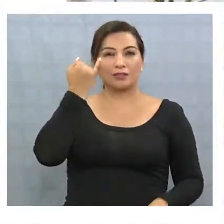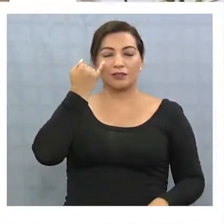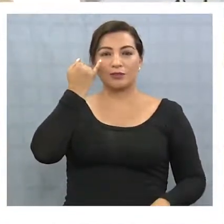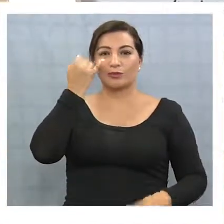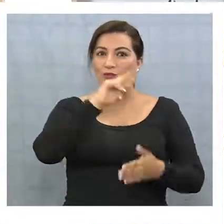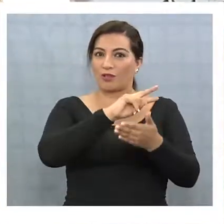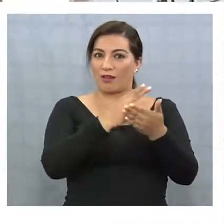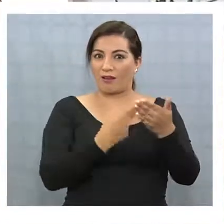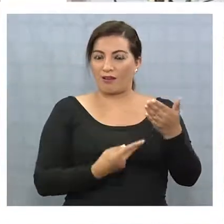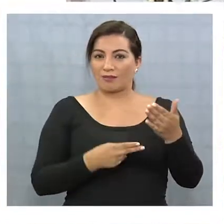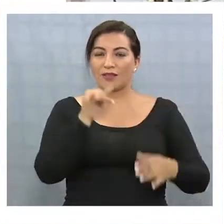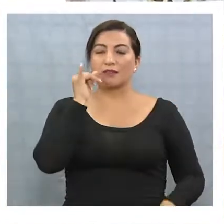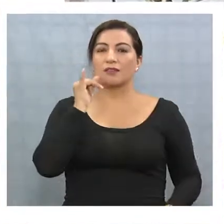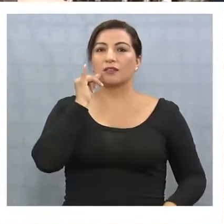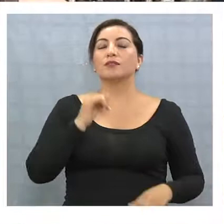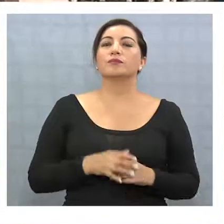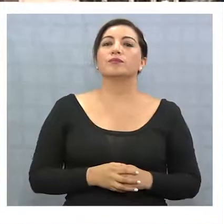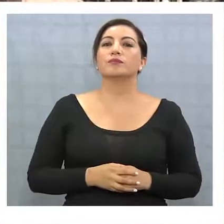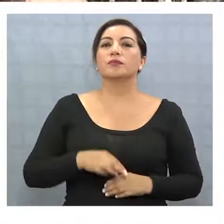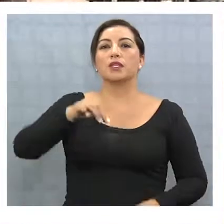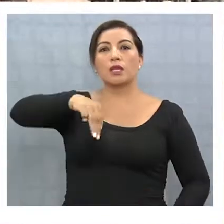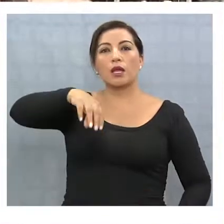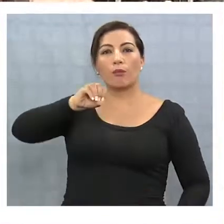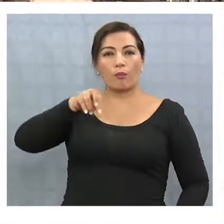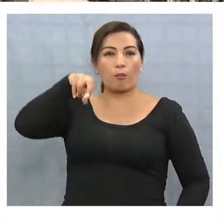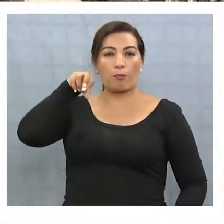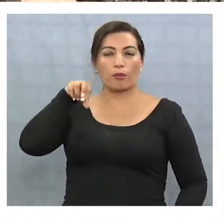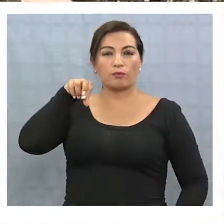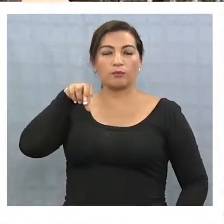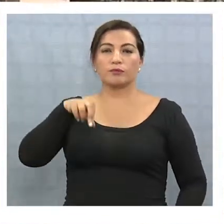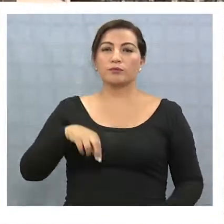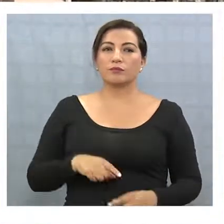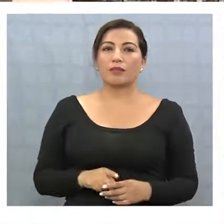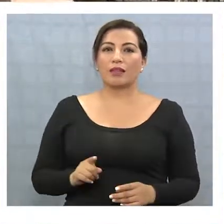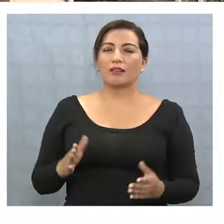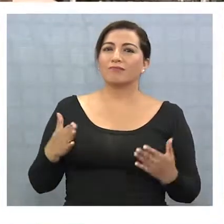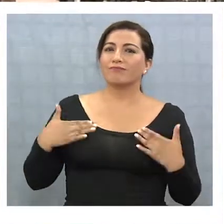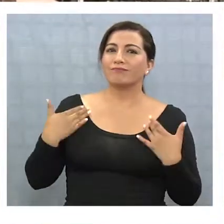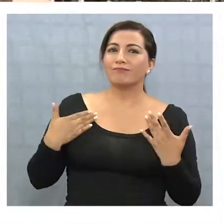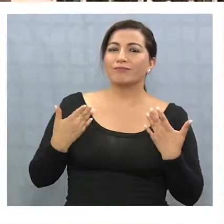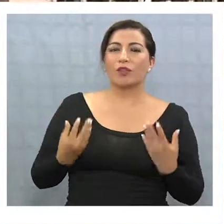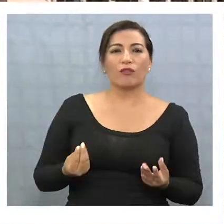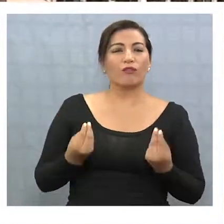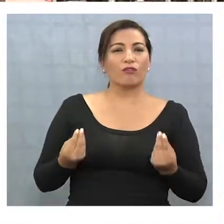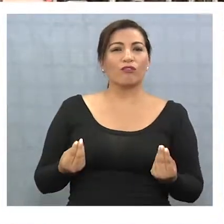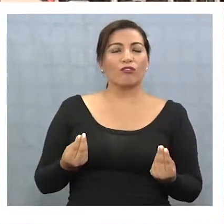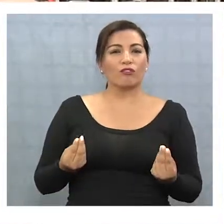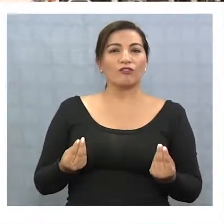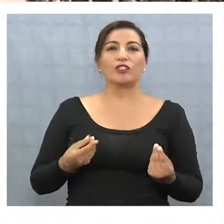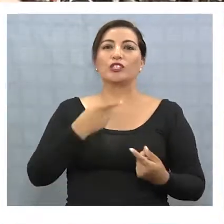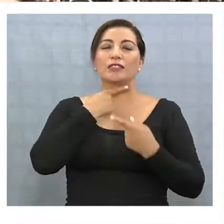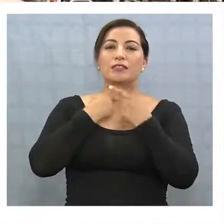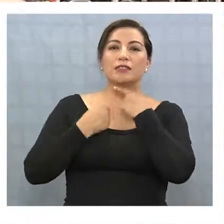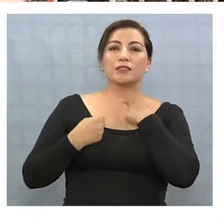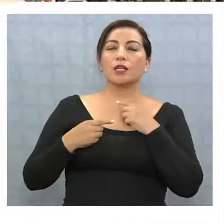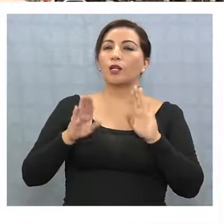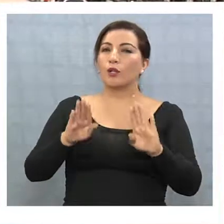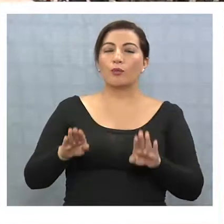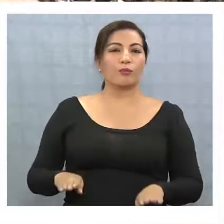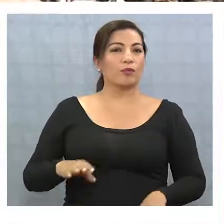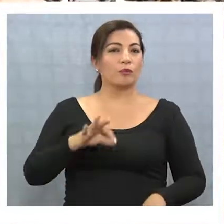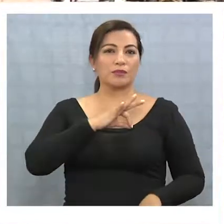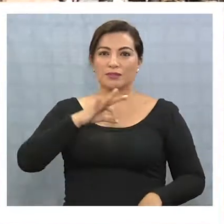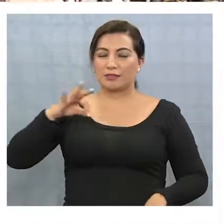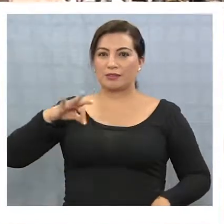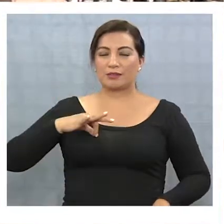en Iquique. La dirección de arquitectura del MOP que está inspirada por buenas intenciones, llena de buenas intenciones, lo mismo que la seremía del MOP